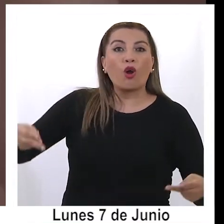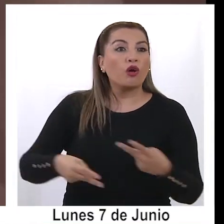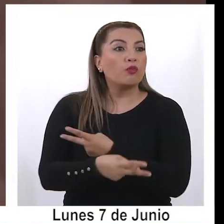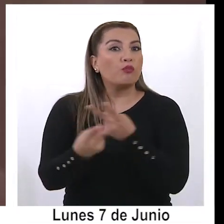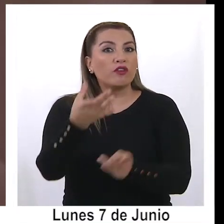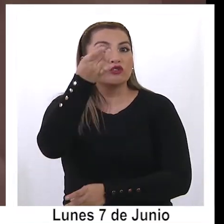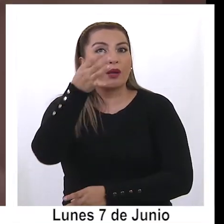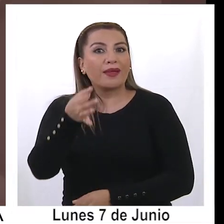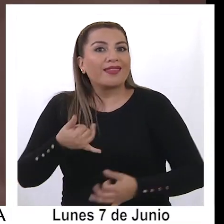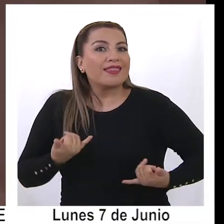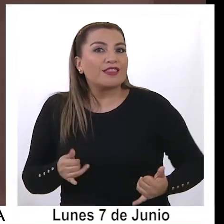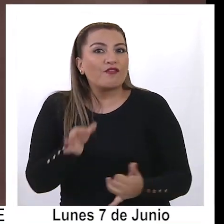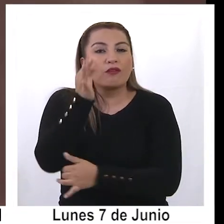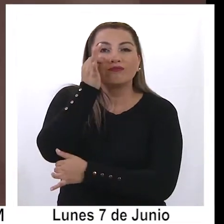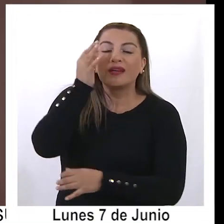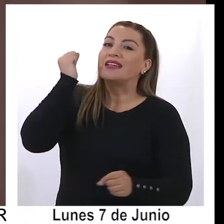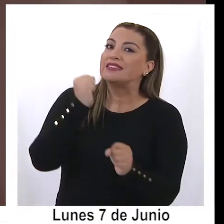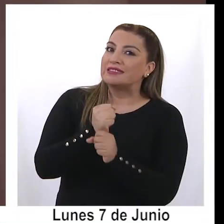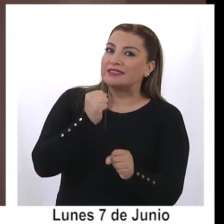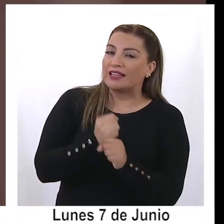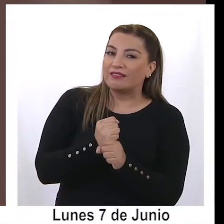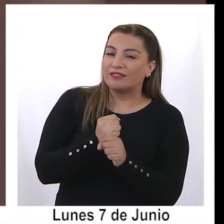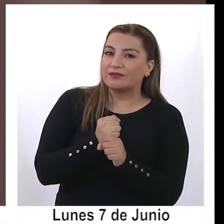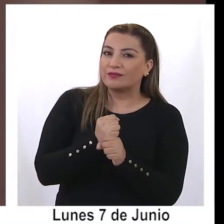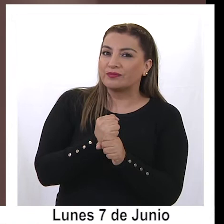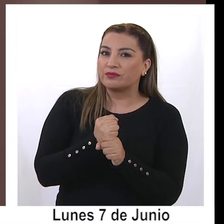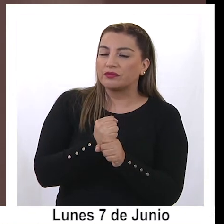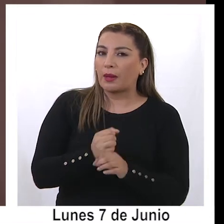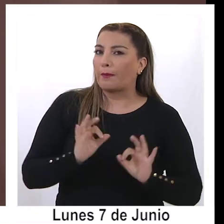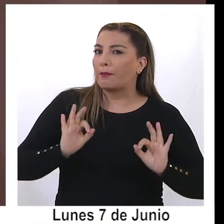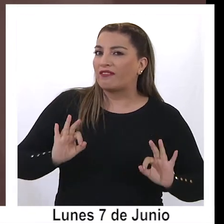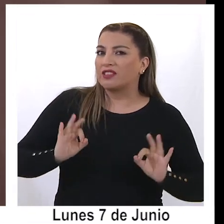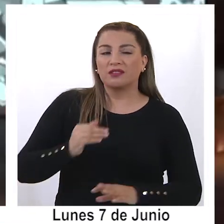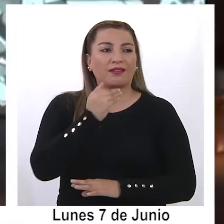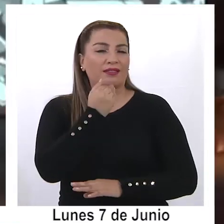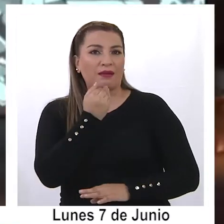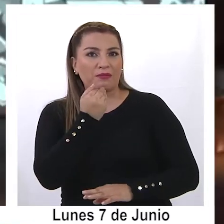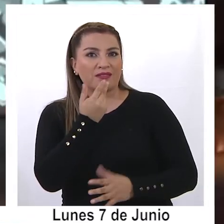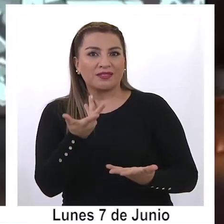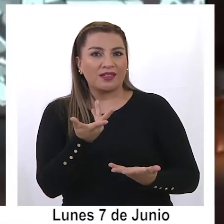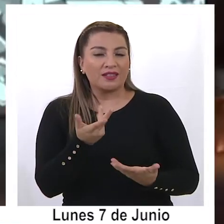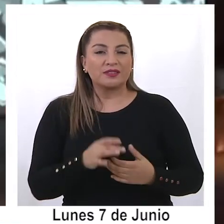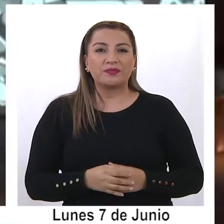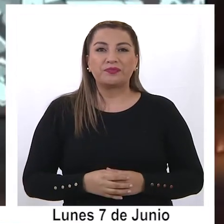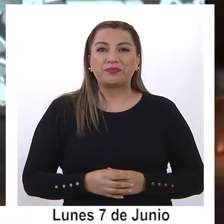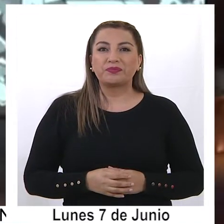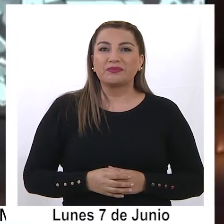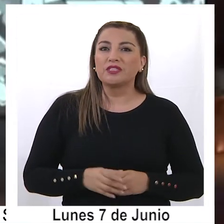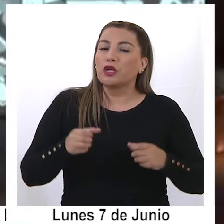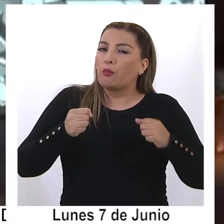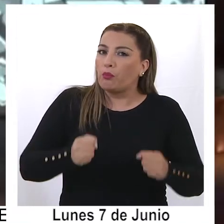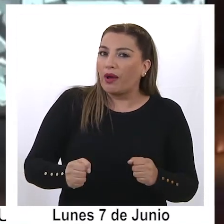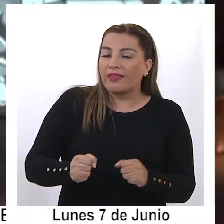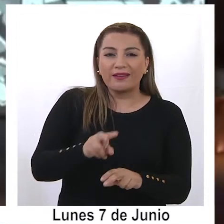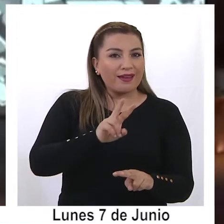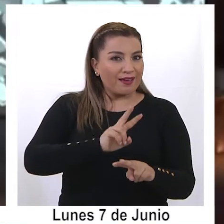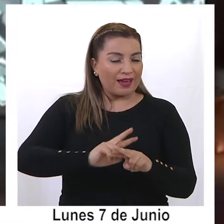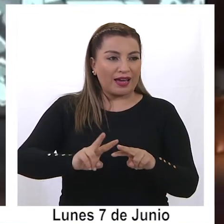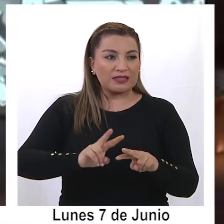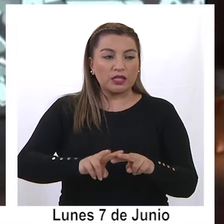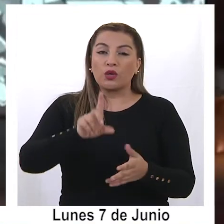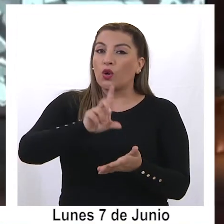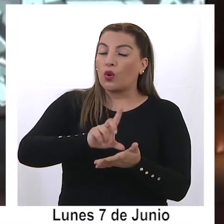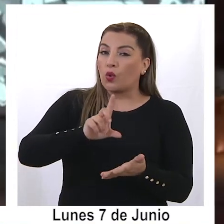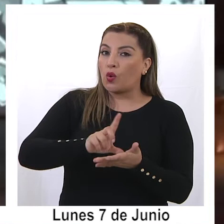público no solo disfrutará de trabajos coreográficos de excelencia, sino que además a través de estos sean capaces de generar